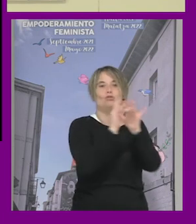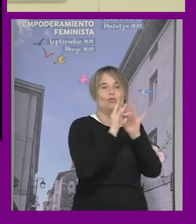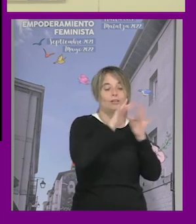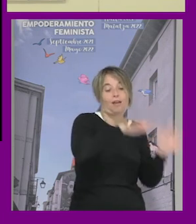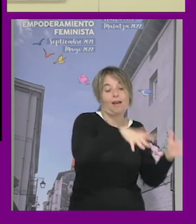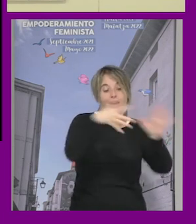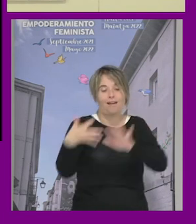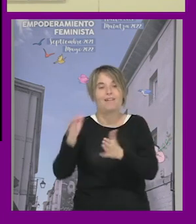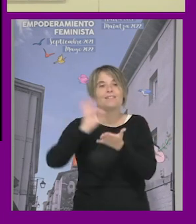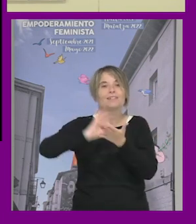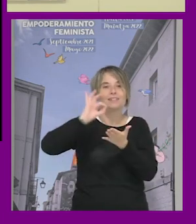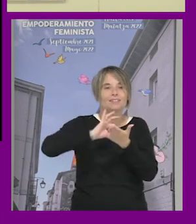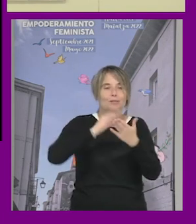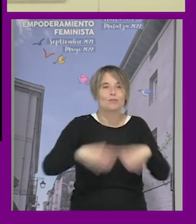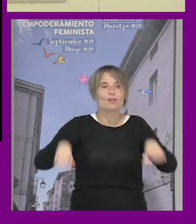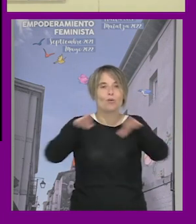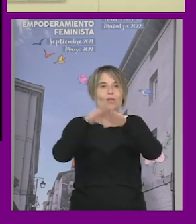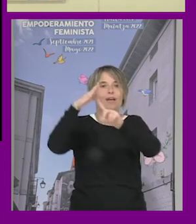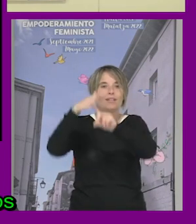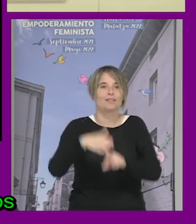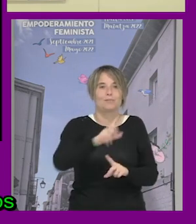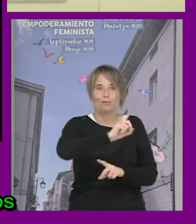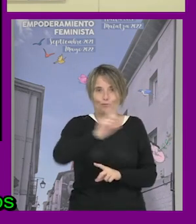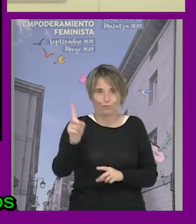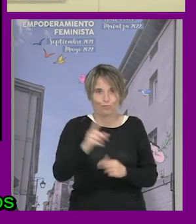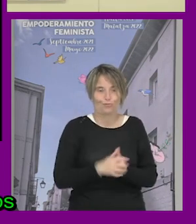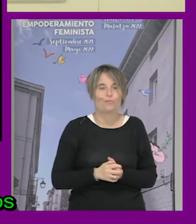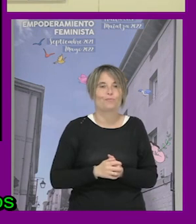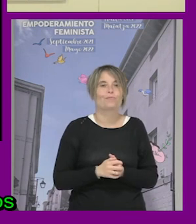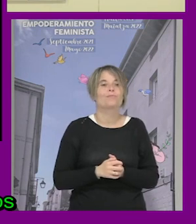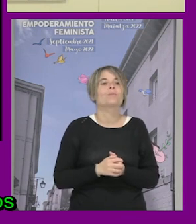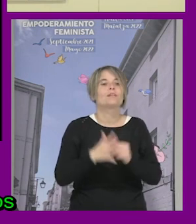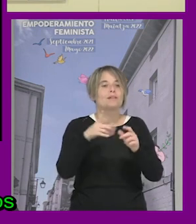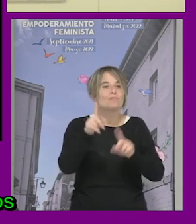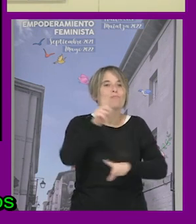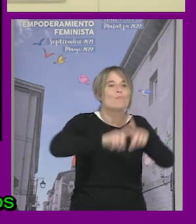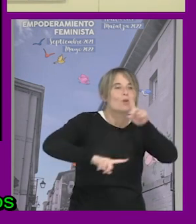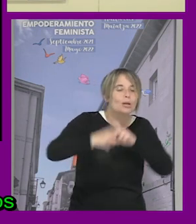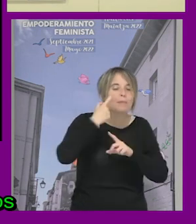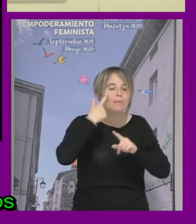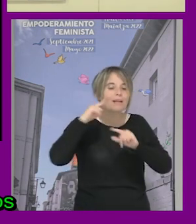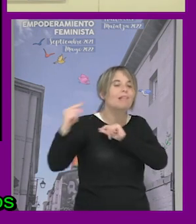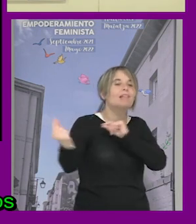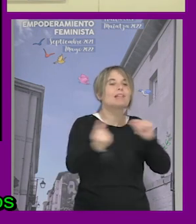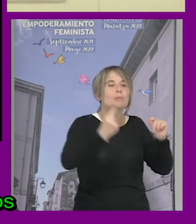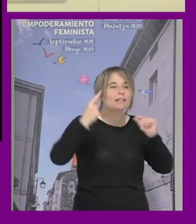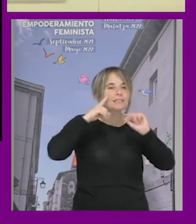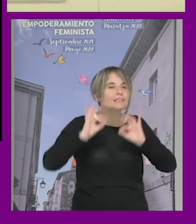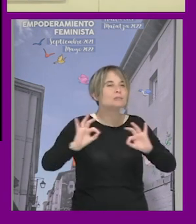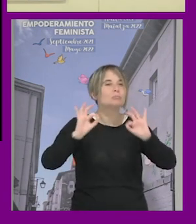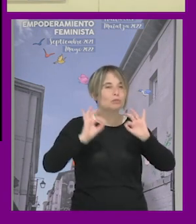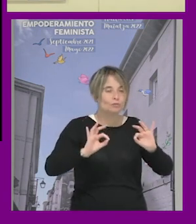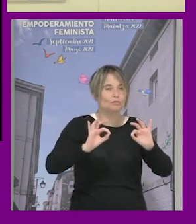servicios de igualdad y no discriminación por tanto ahí problematizamos y planteamos como debates más específicos